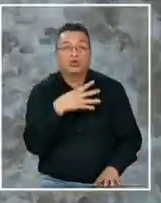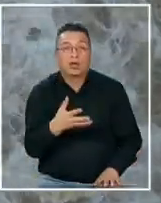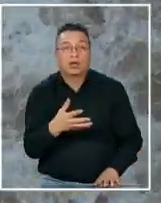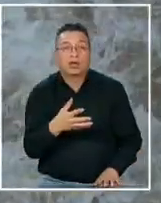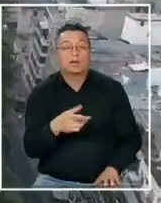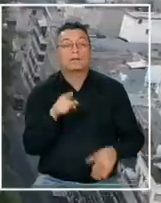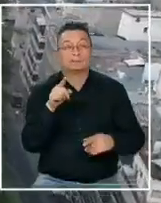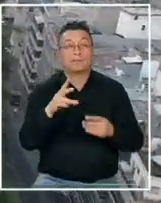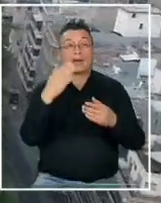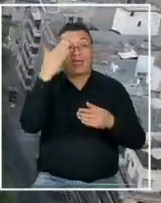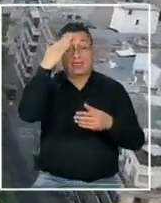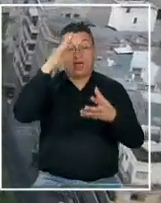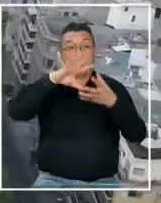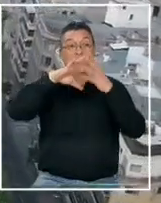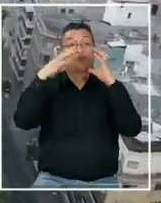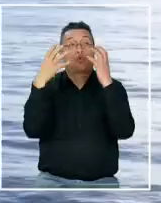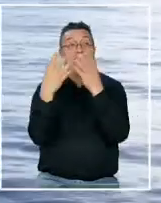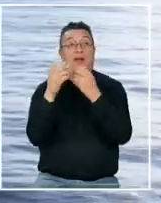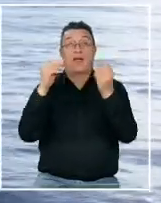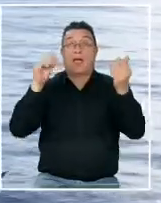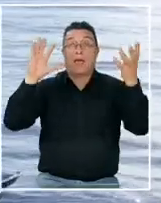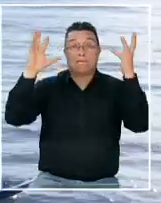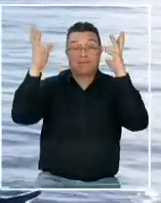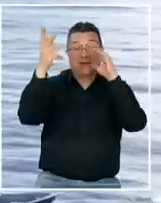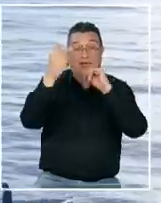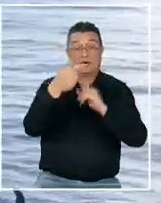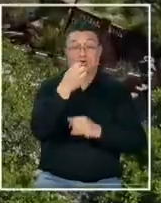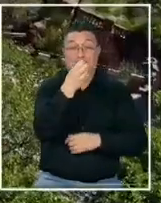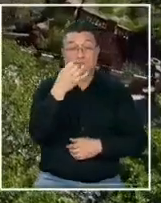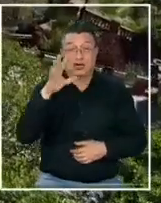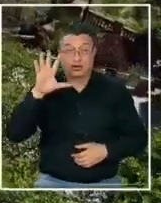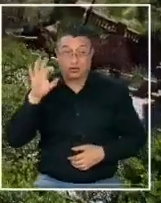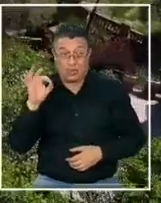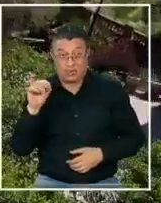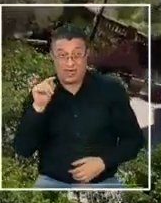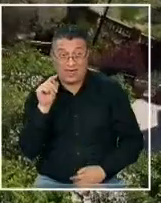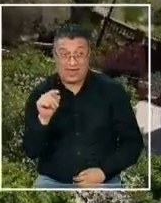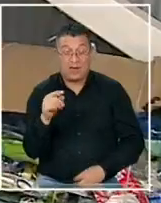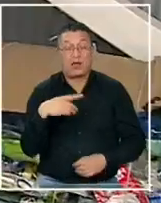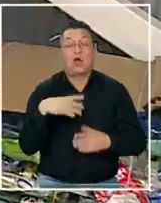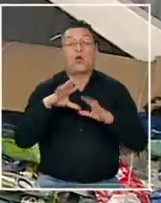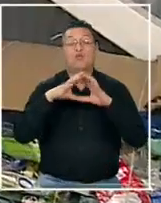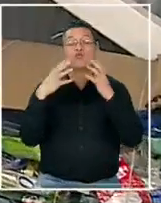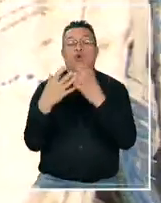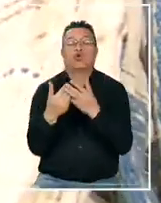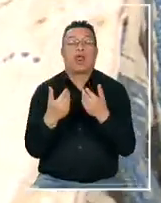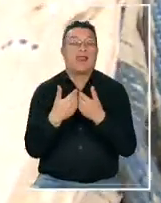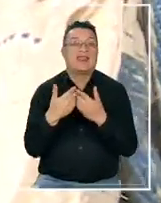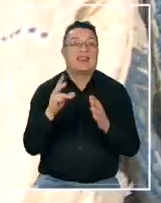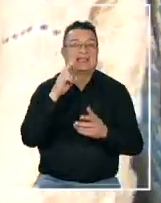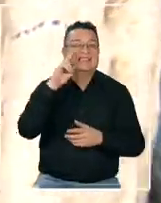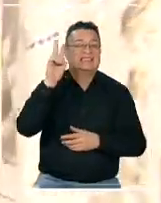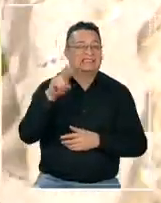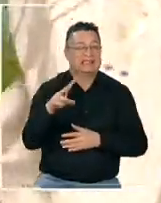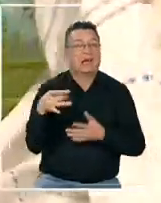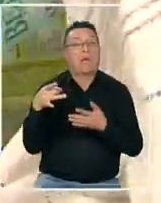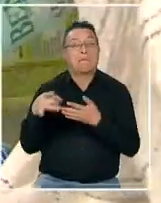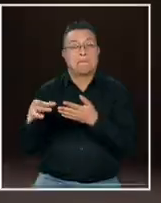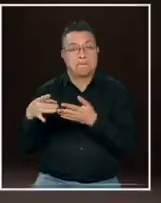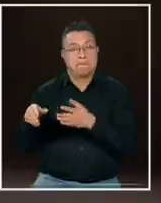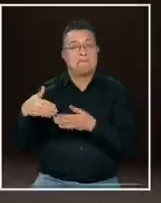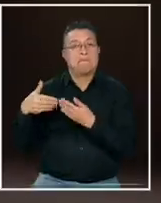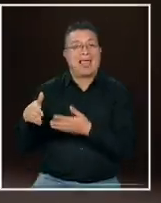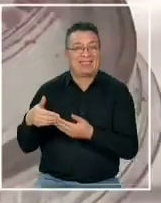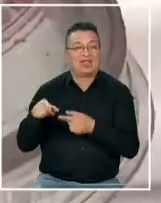del medio ambiente el quincuagésimo nada menos nos dice por un mundo libre de plásticos frase potente aunque lo que